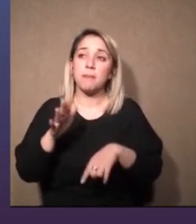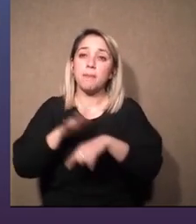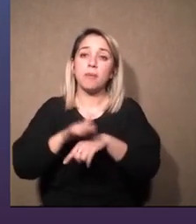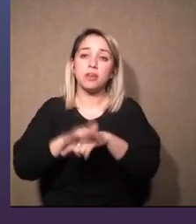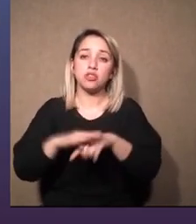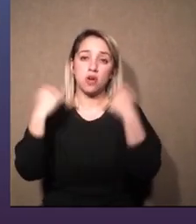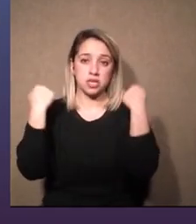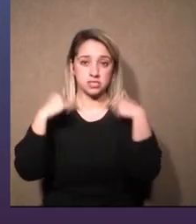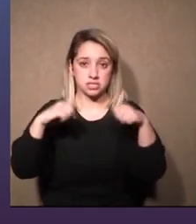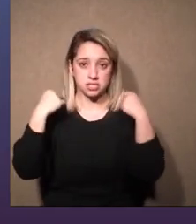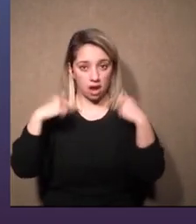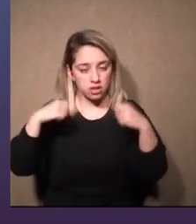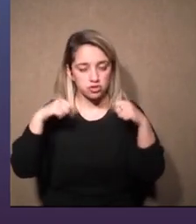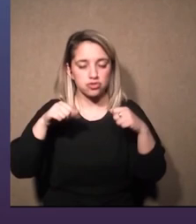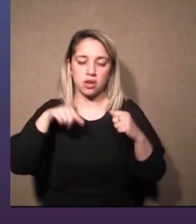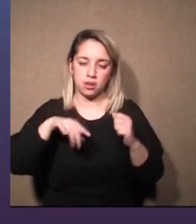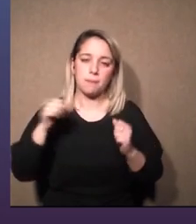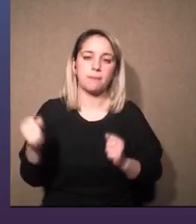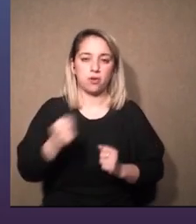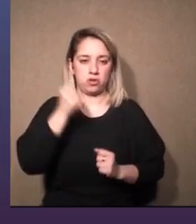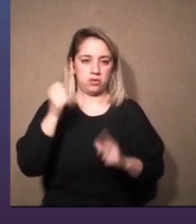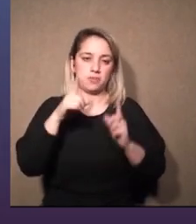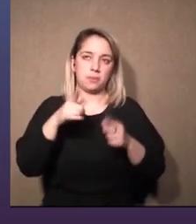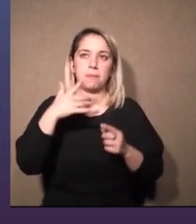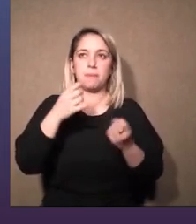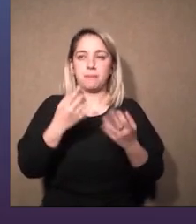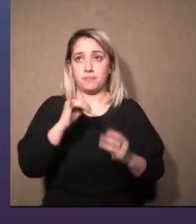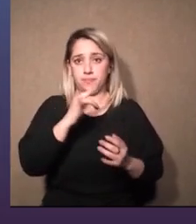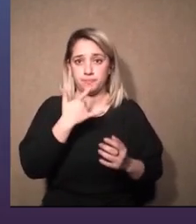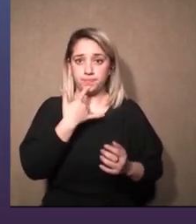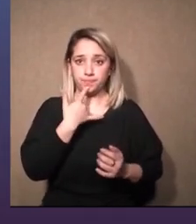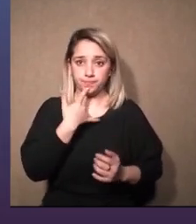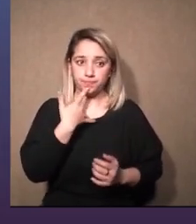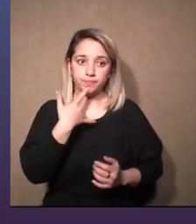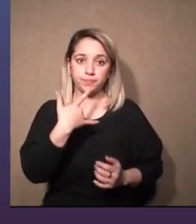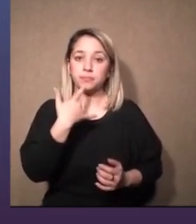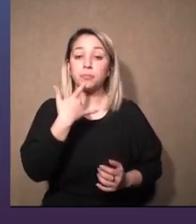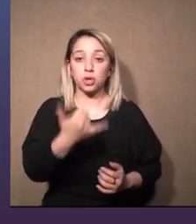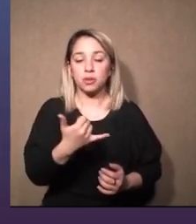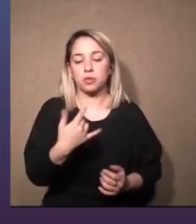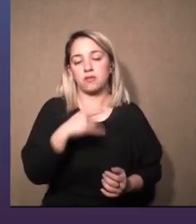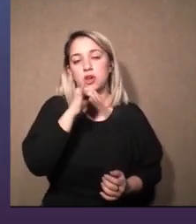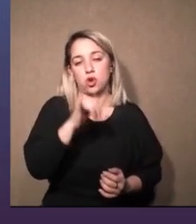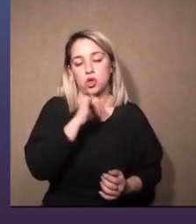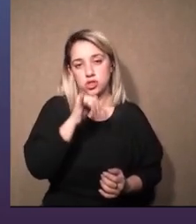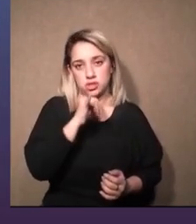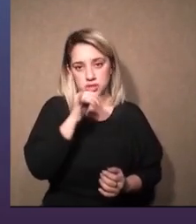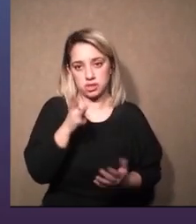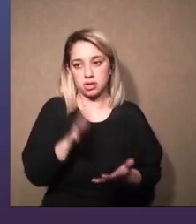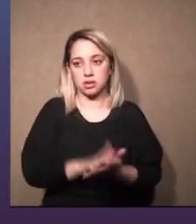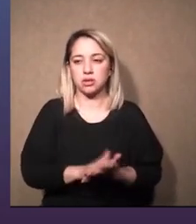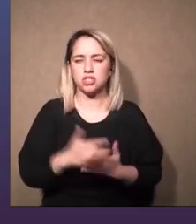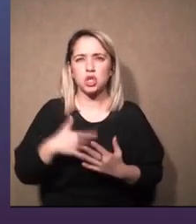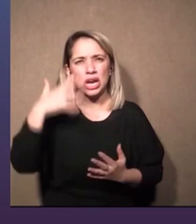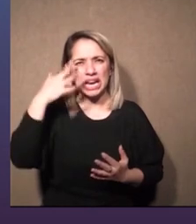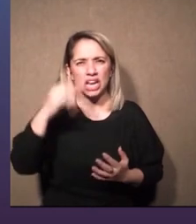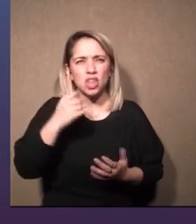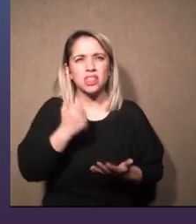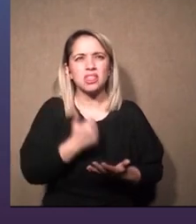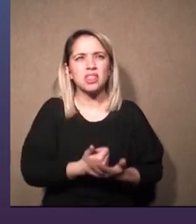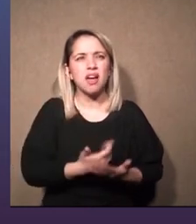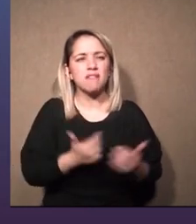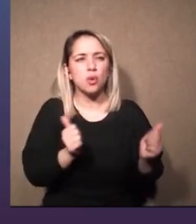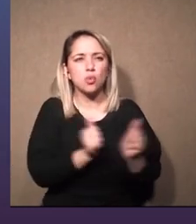prever errores tipo te cuento un que pasó en Manon creo que estaba con Ale